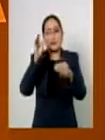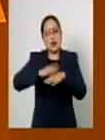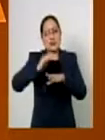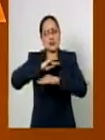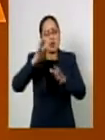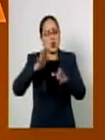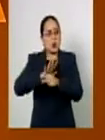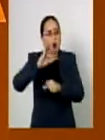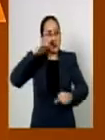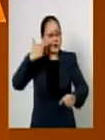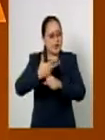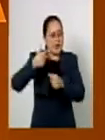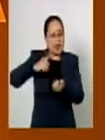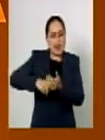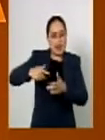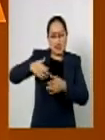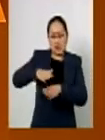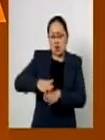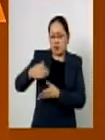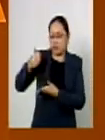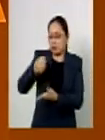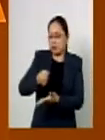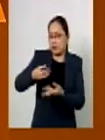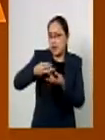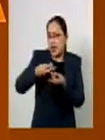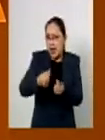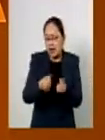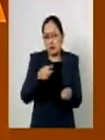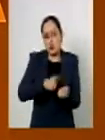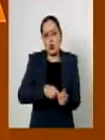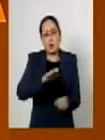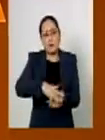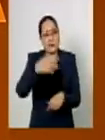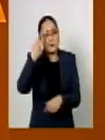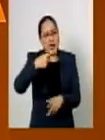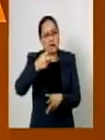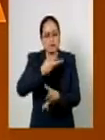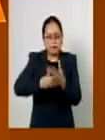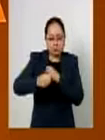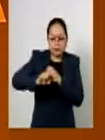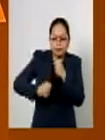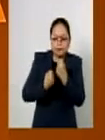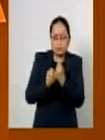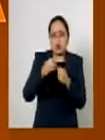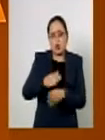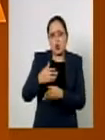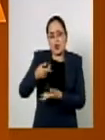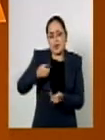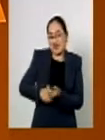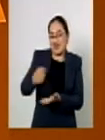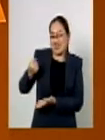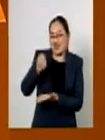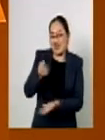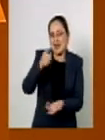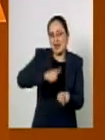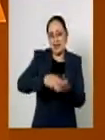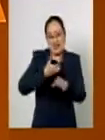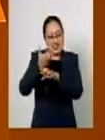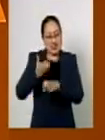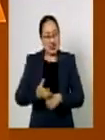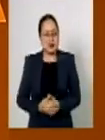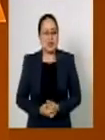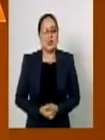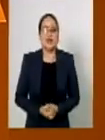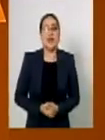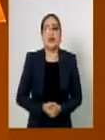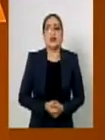responsabilidad hacendaria y financiera que permitan un manejo sostenible de las finanzas públicas. El cambio